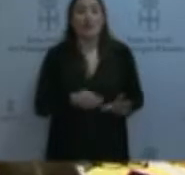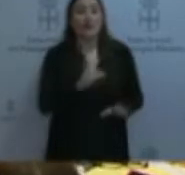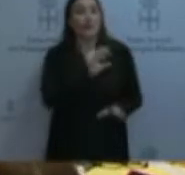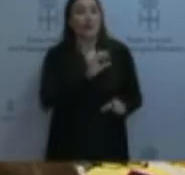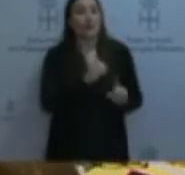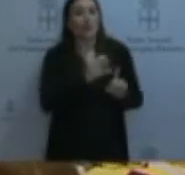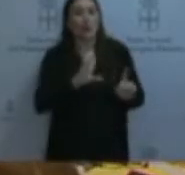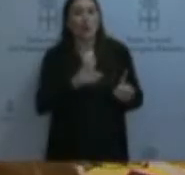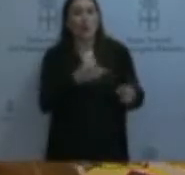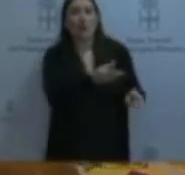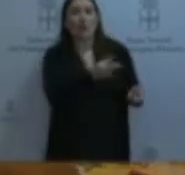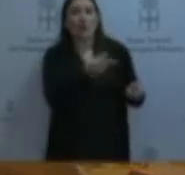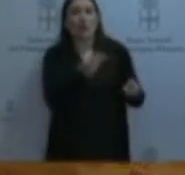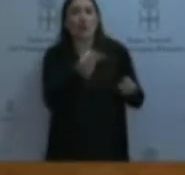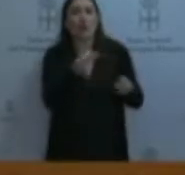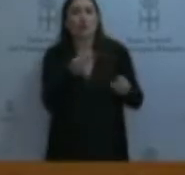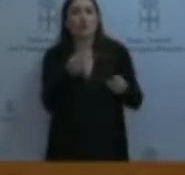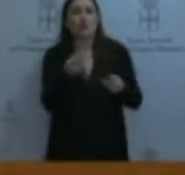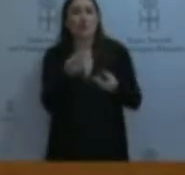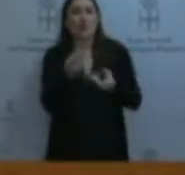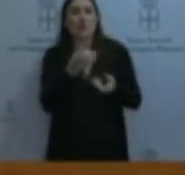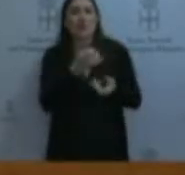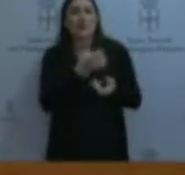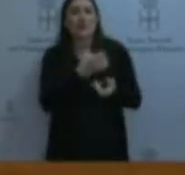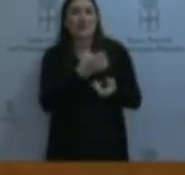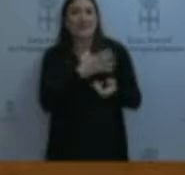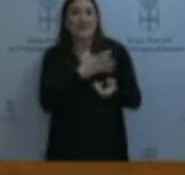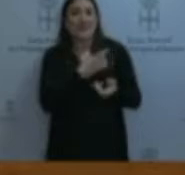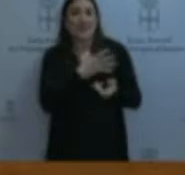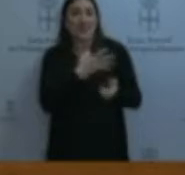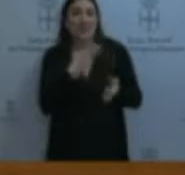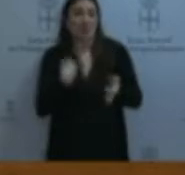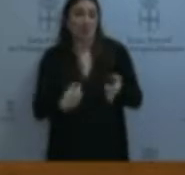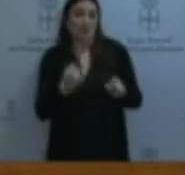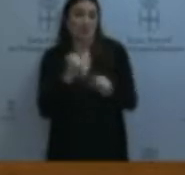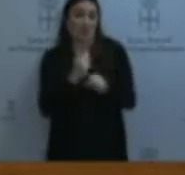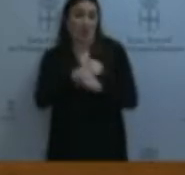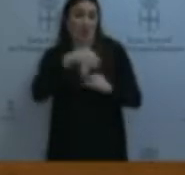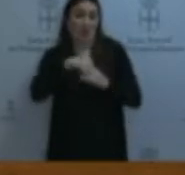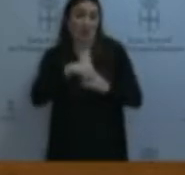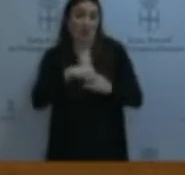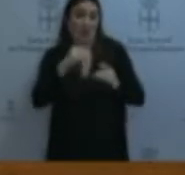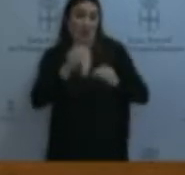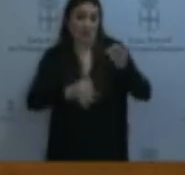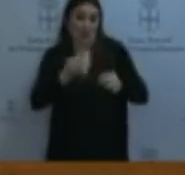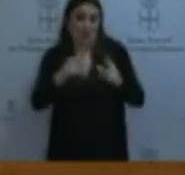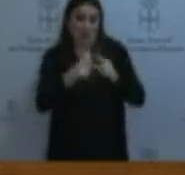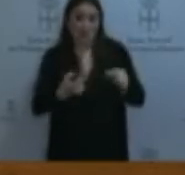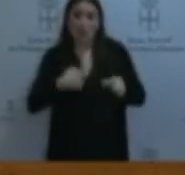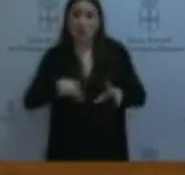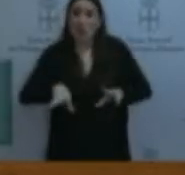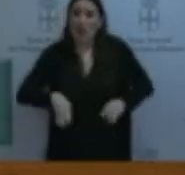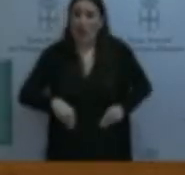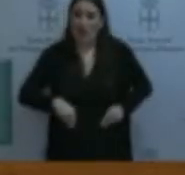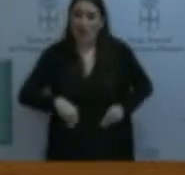representación de un sindicato de los que trabajan en la Administración de Justicia de Asturias. Nosotros asumimos los términos de